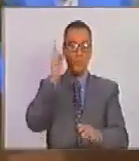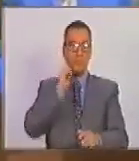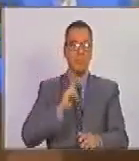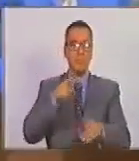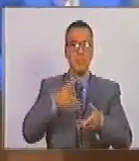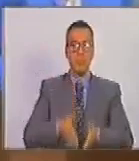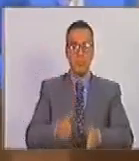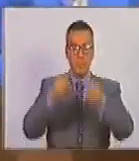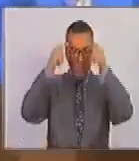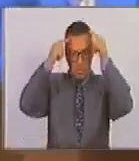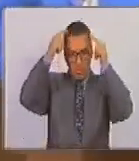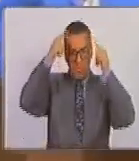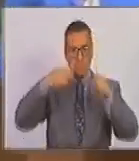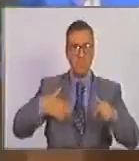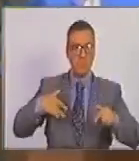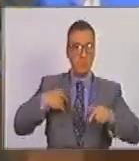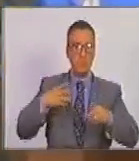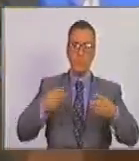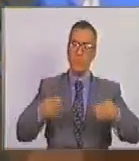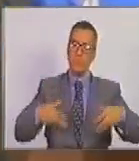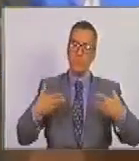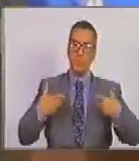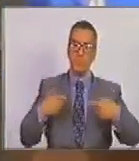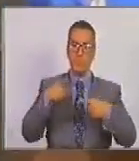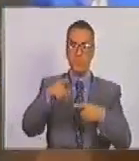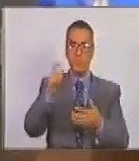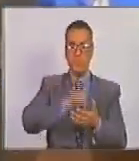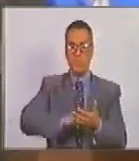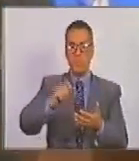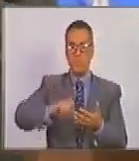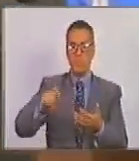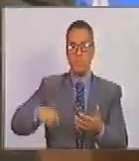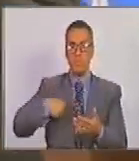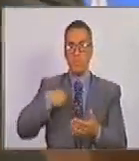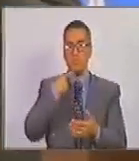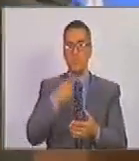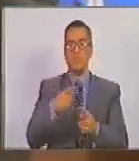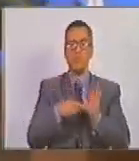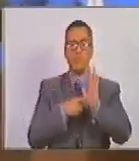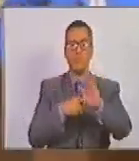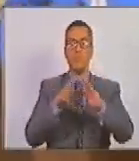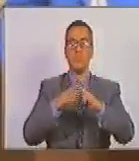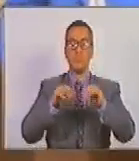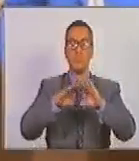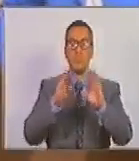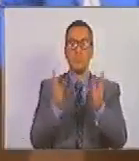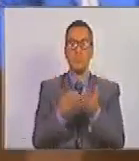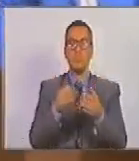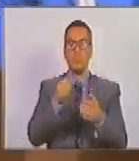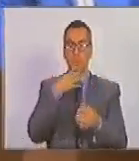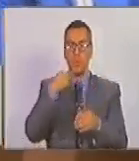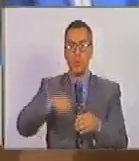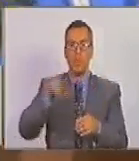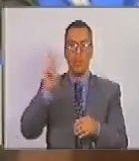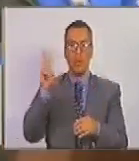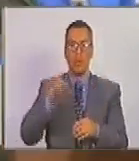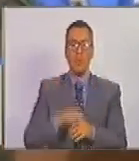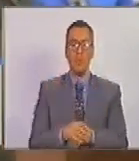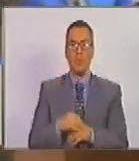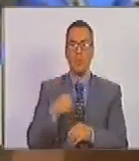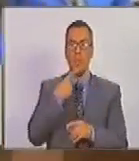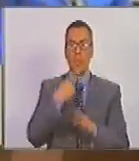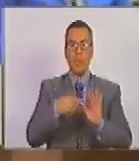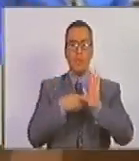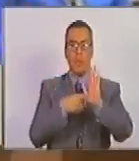de Chávez nos sentimos contentos con esta firma para decirle y demostrarle al mundo lo bueno de Venezuela, para